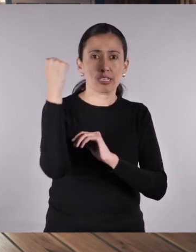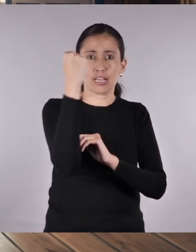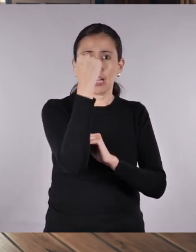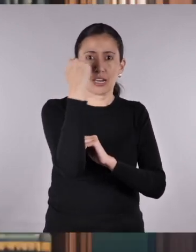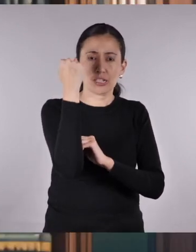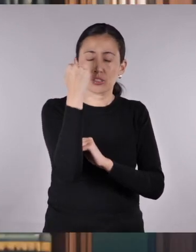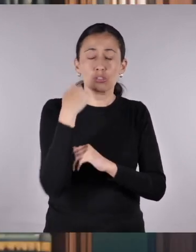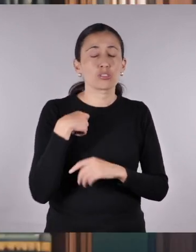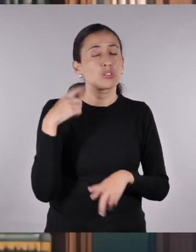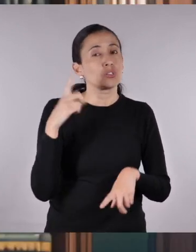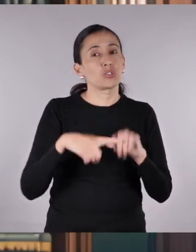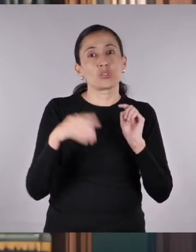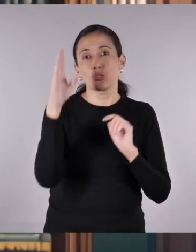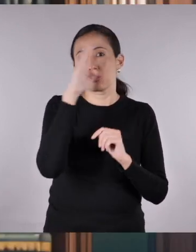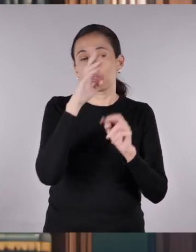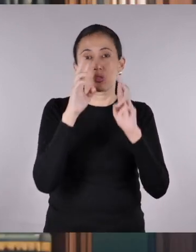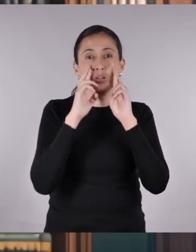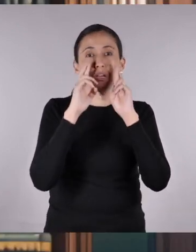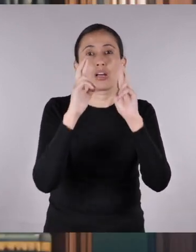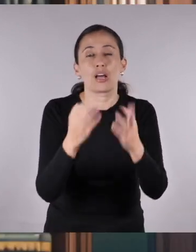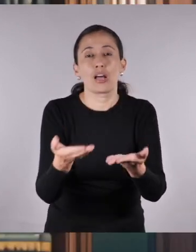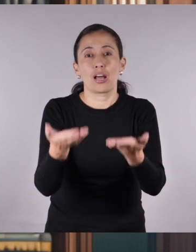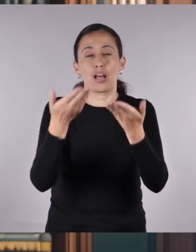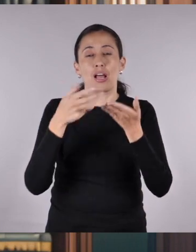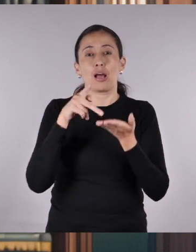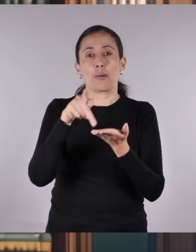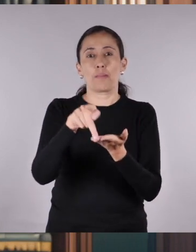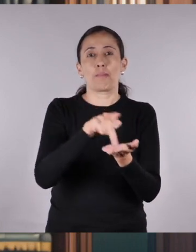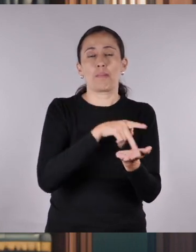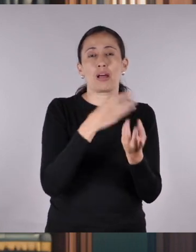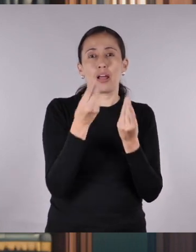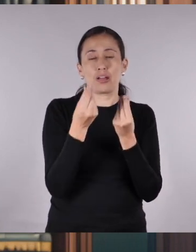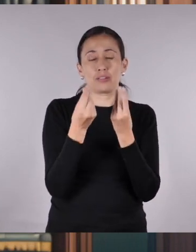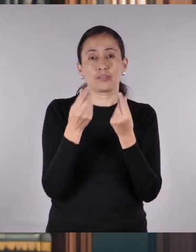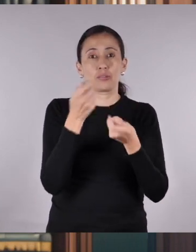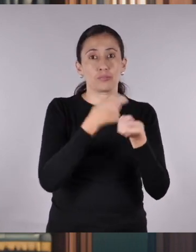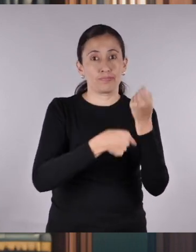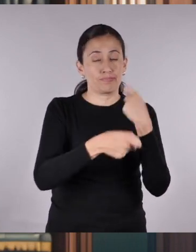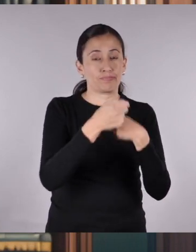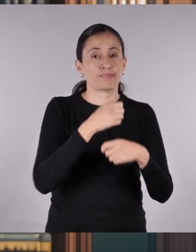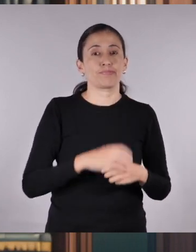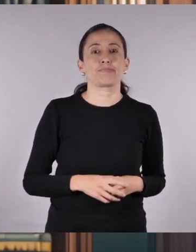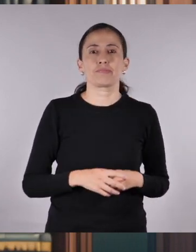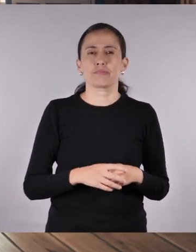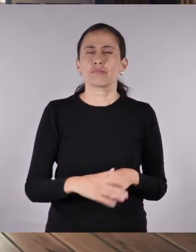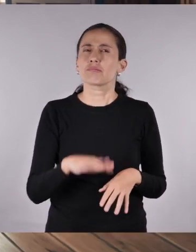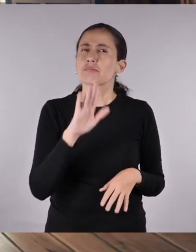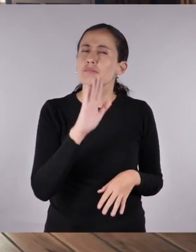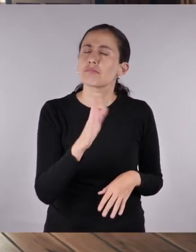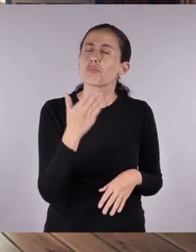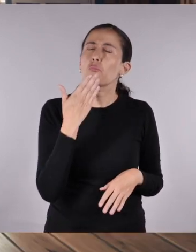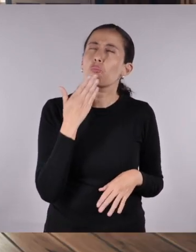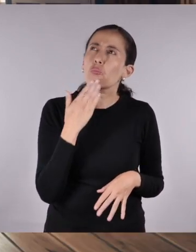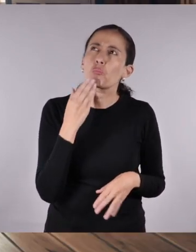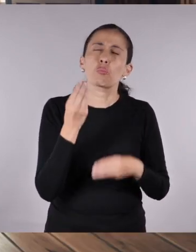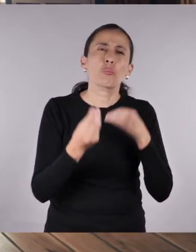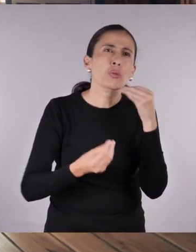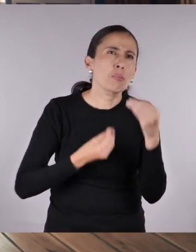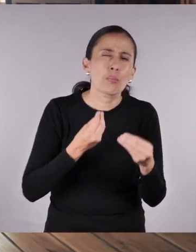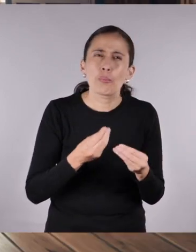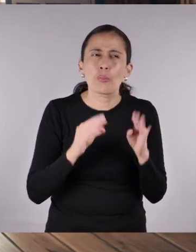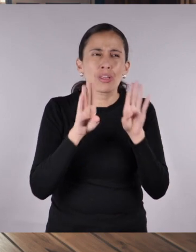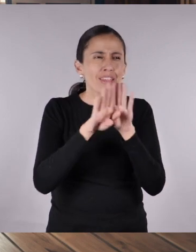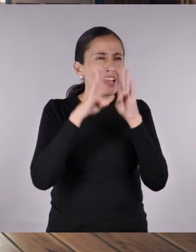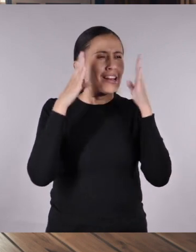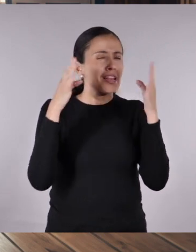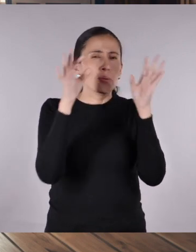sus derechos, nunca llegó a recibir las ganancias generadas por la venta de sus libros. ¿Cómo puede ser que